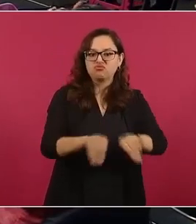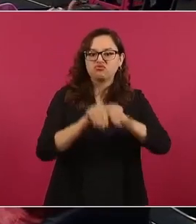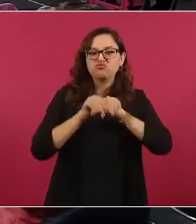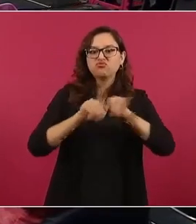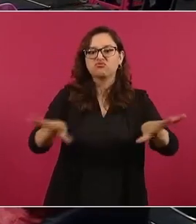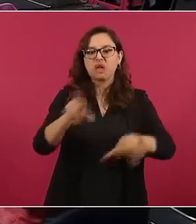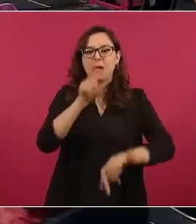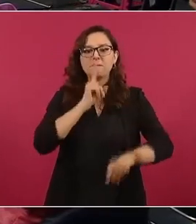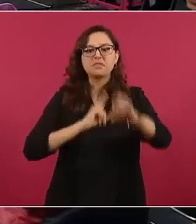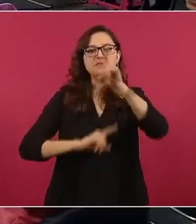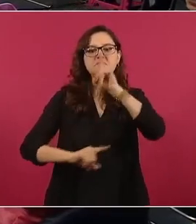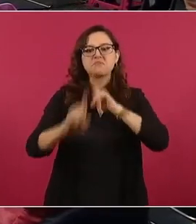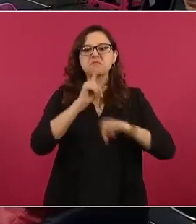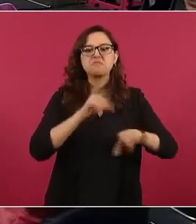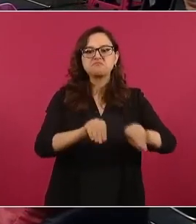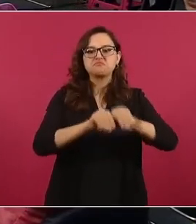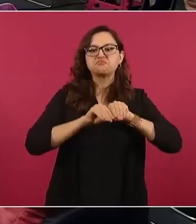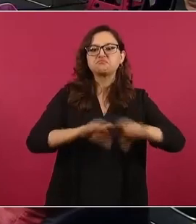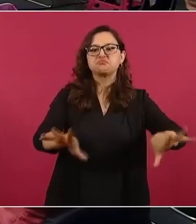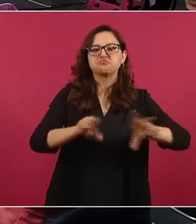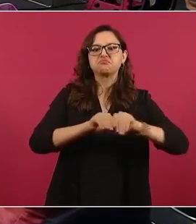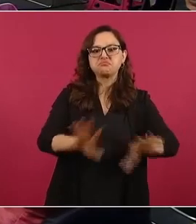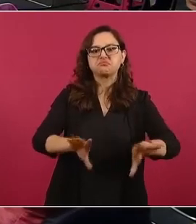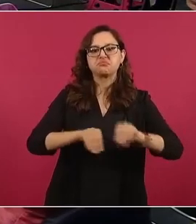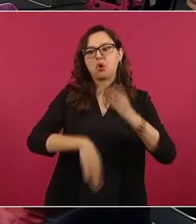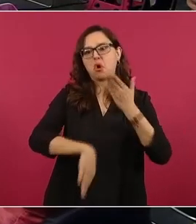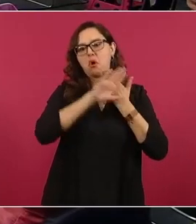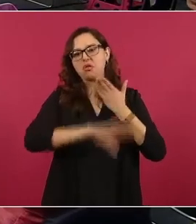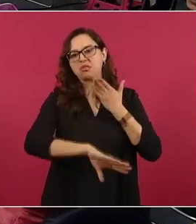con honrosas excepciones, como siempre.